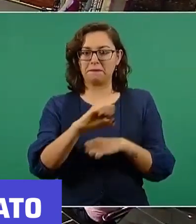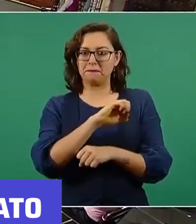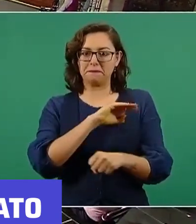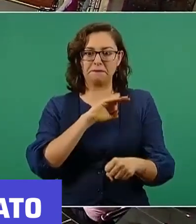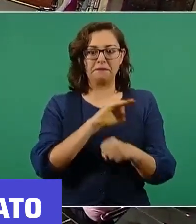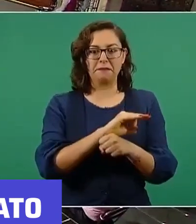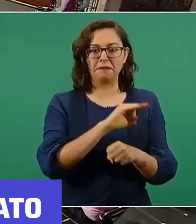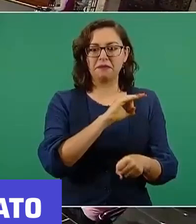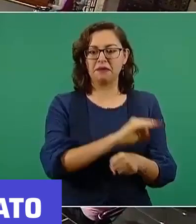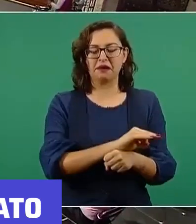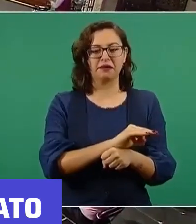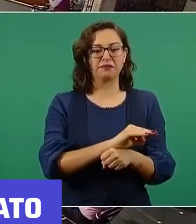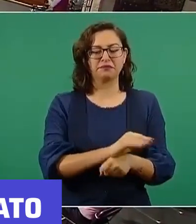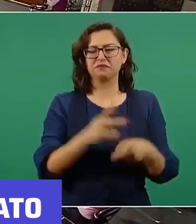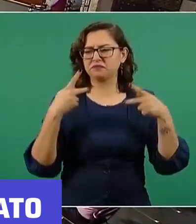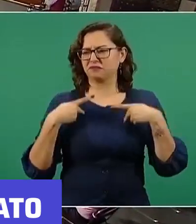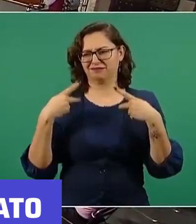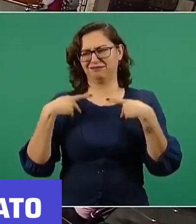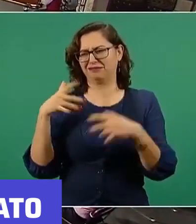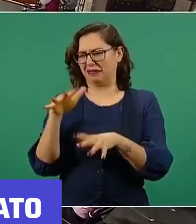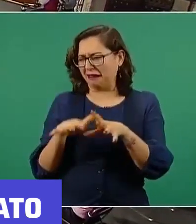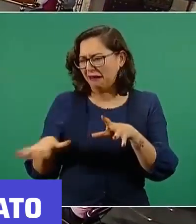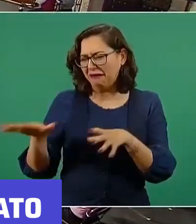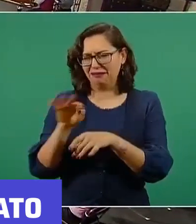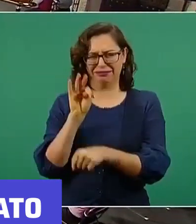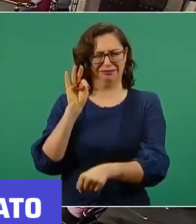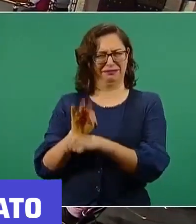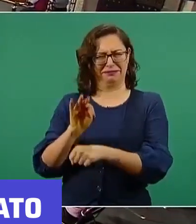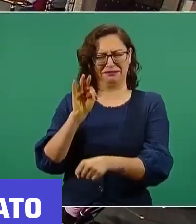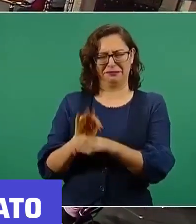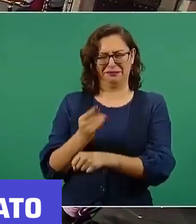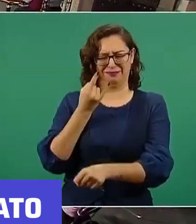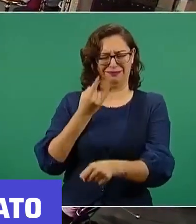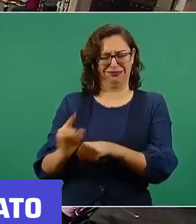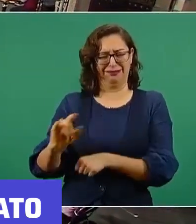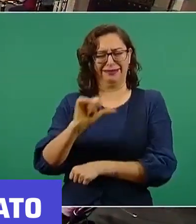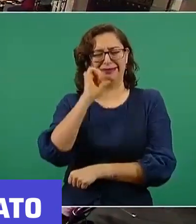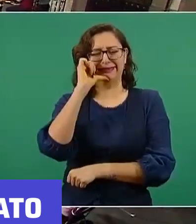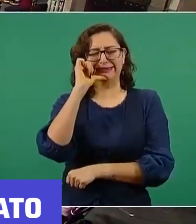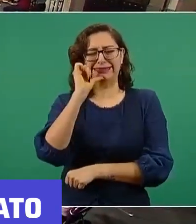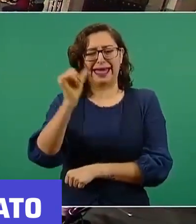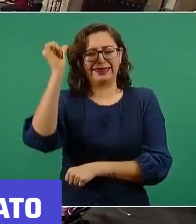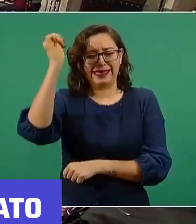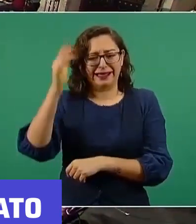No defienden al pueblo, en este caso es la salud del pueblo.